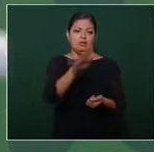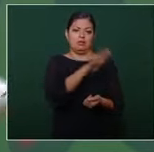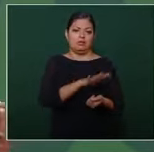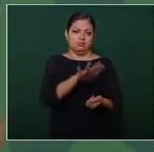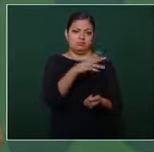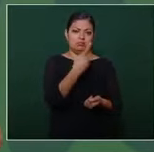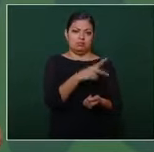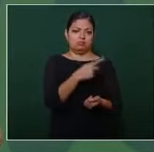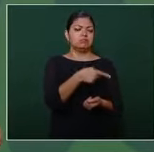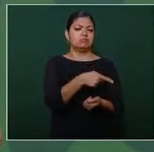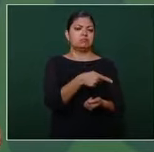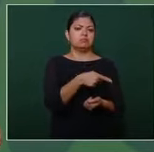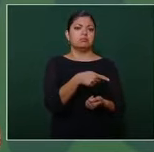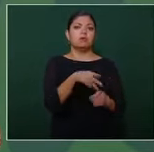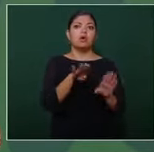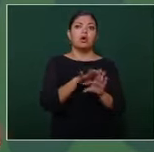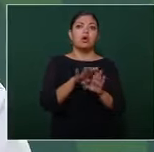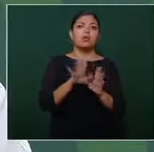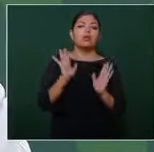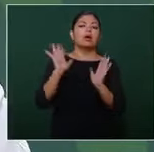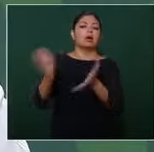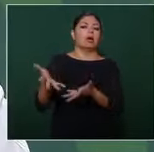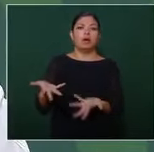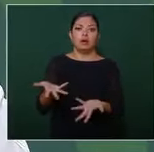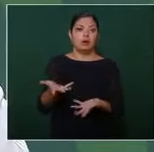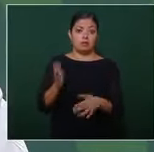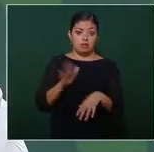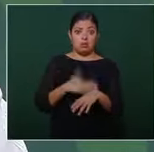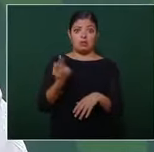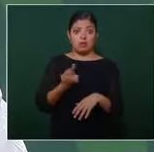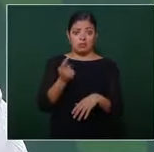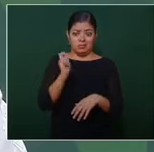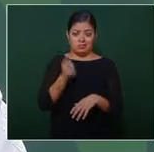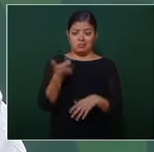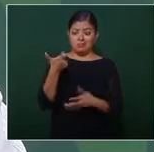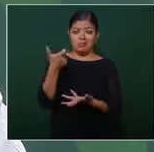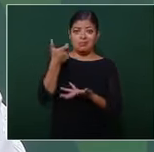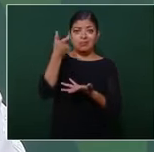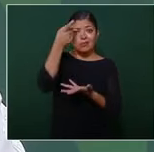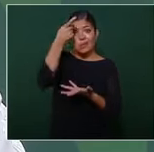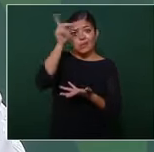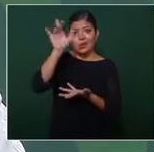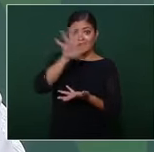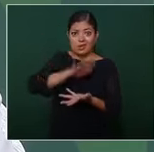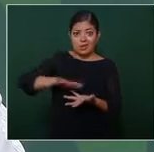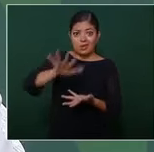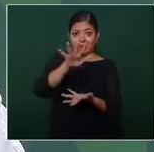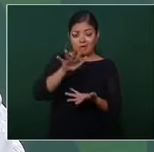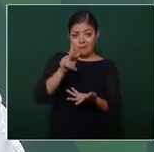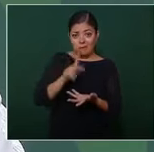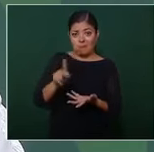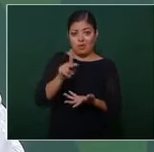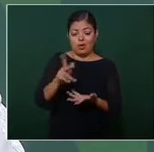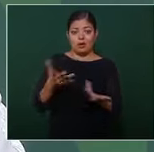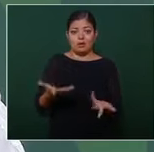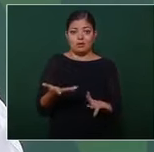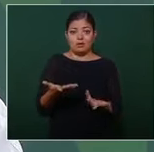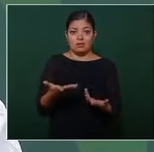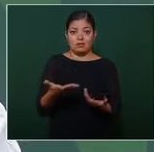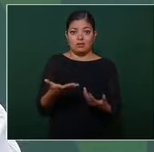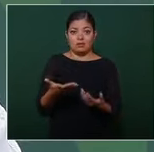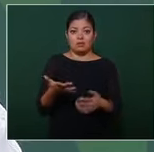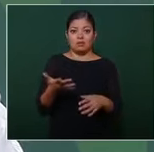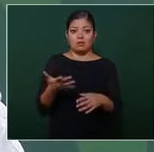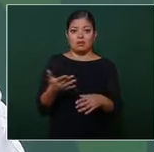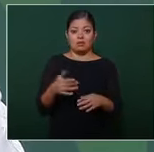ahí en ruinas porque es dinero del pueblo entonces se va a tener una cortina a